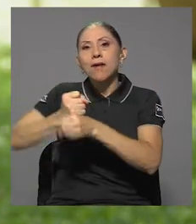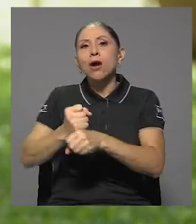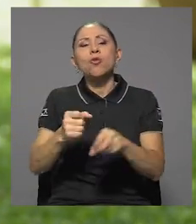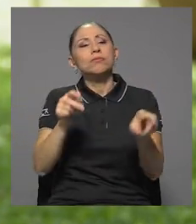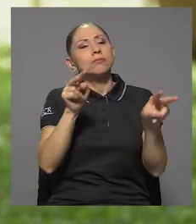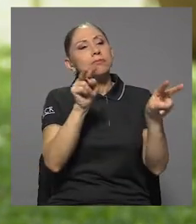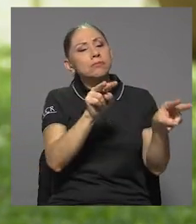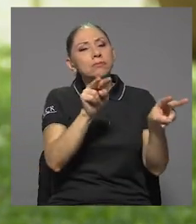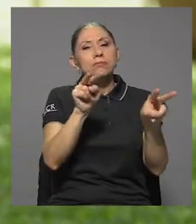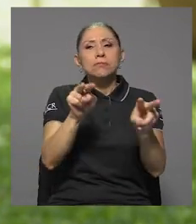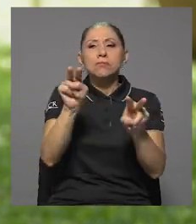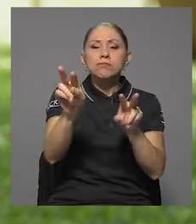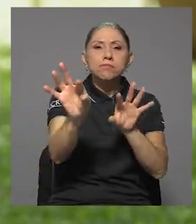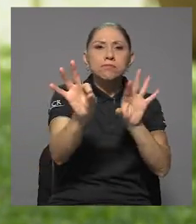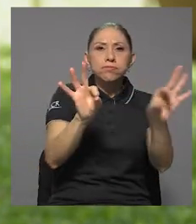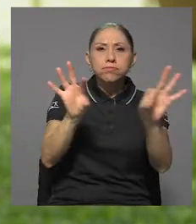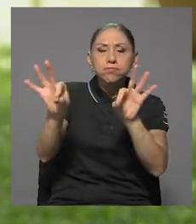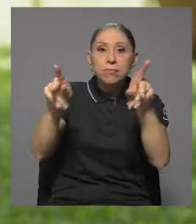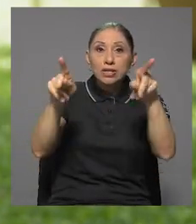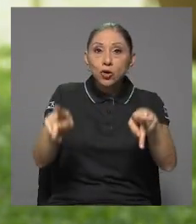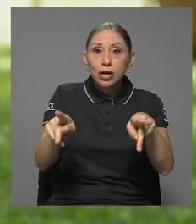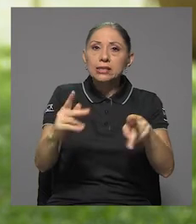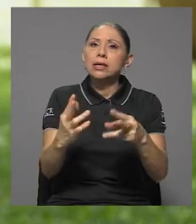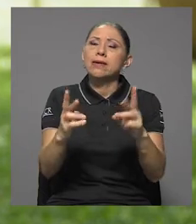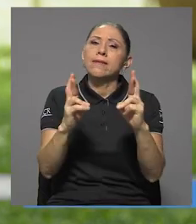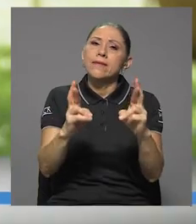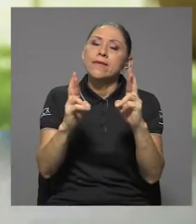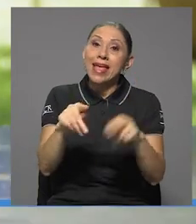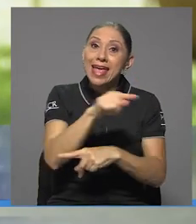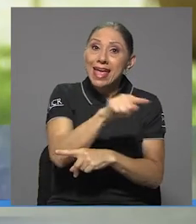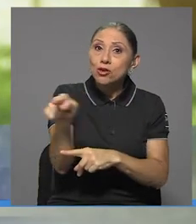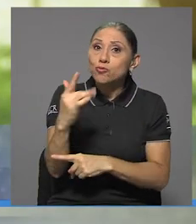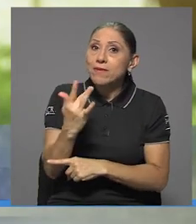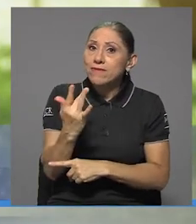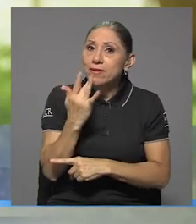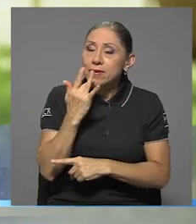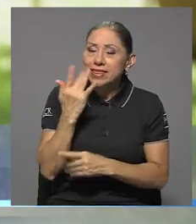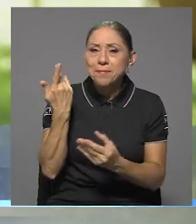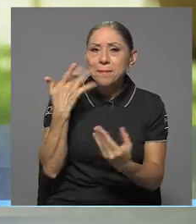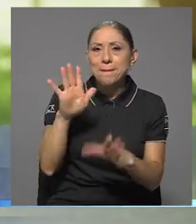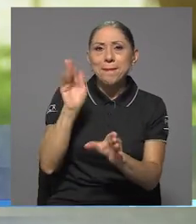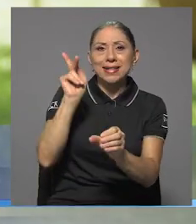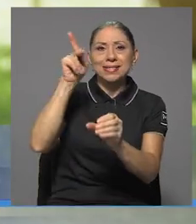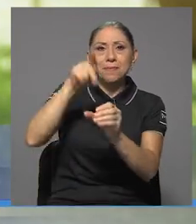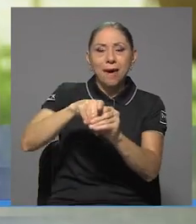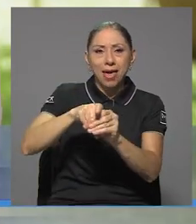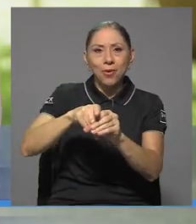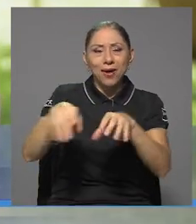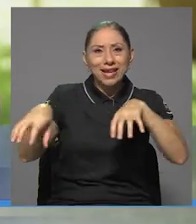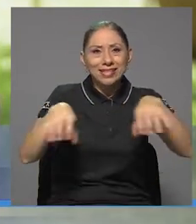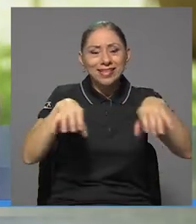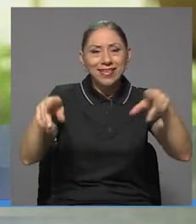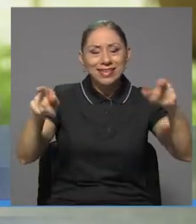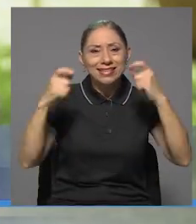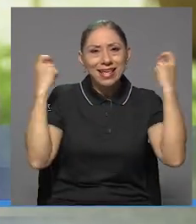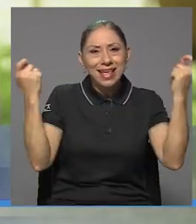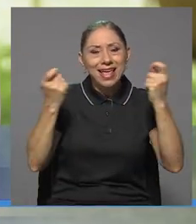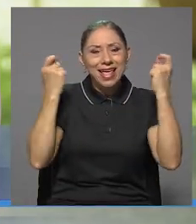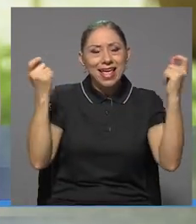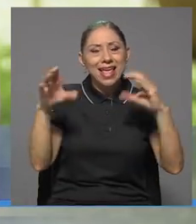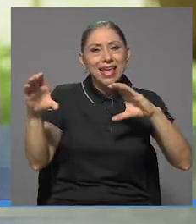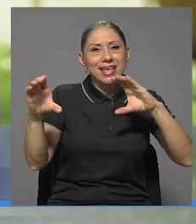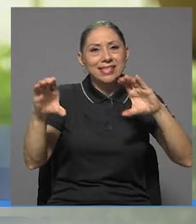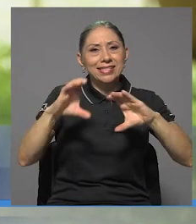seleccionar personas que preferiblemente hayan participado en las ferias de ciencia y tecnología. ¿Por qué hacemos esto? Porque hemos